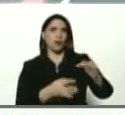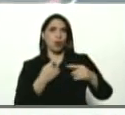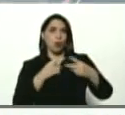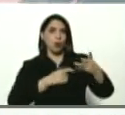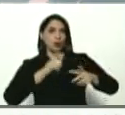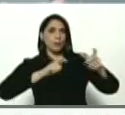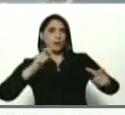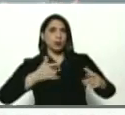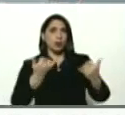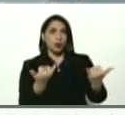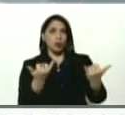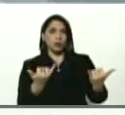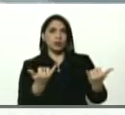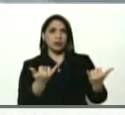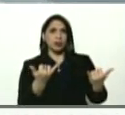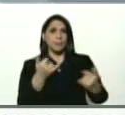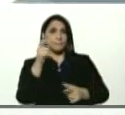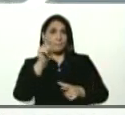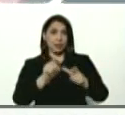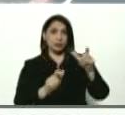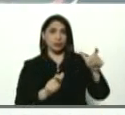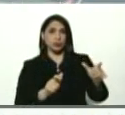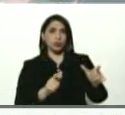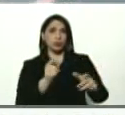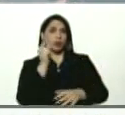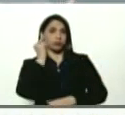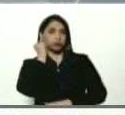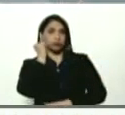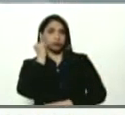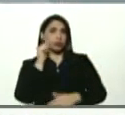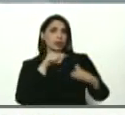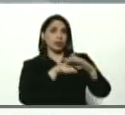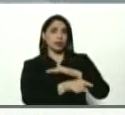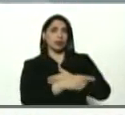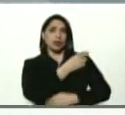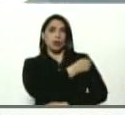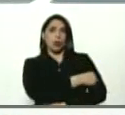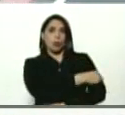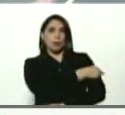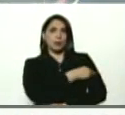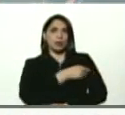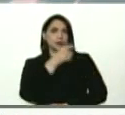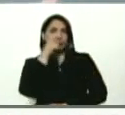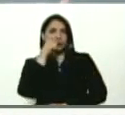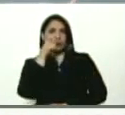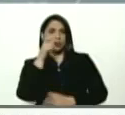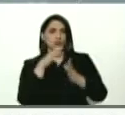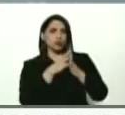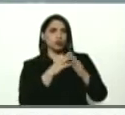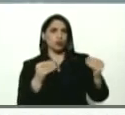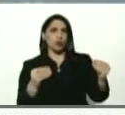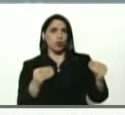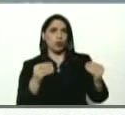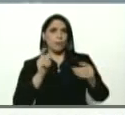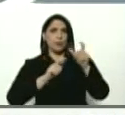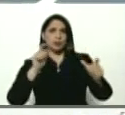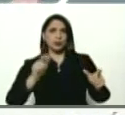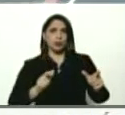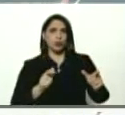Actualmente, este caso, esta señora está ingresada a un hospital centinela. Todos los casos están recibiendo,